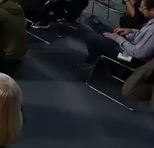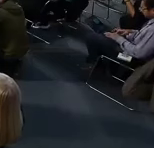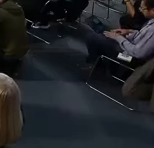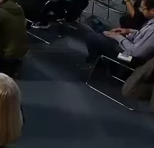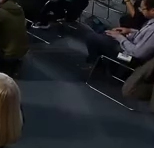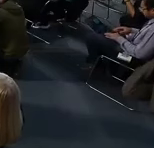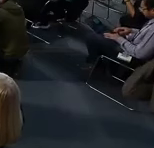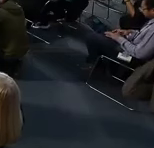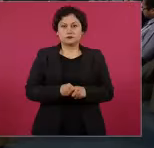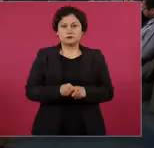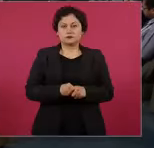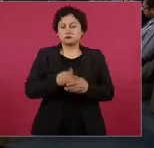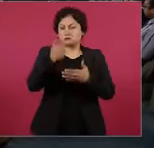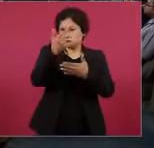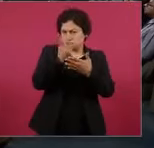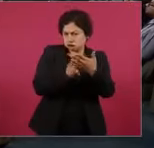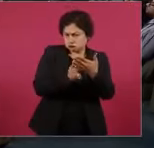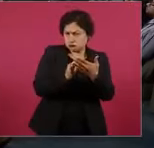A ver qué opina.